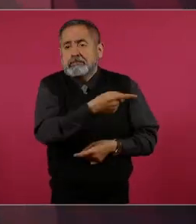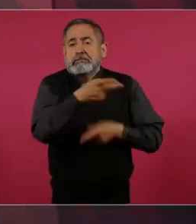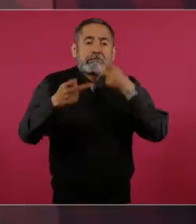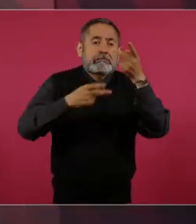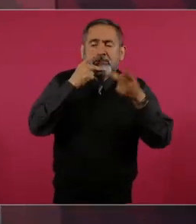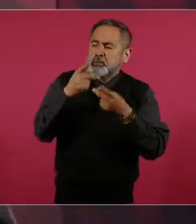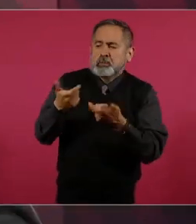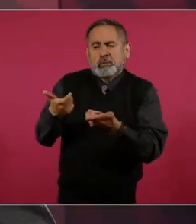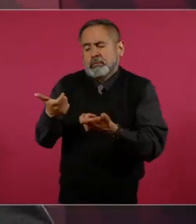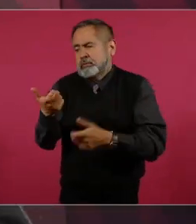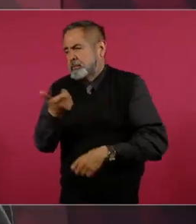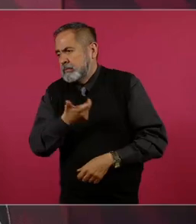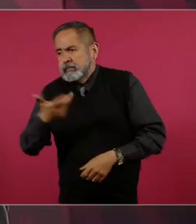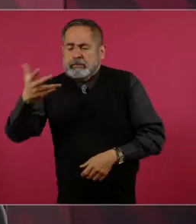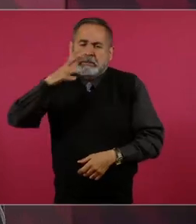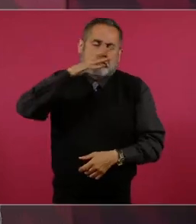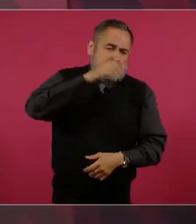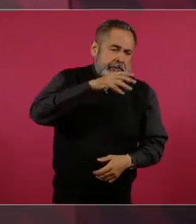No.